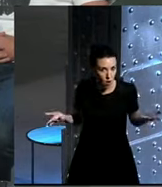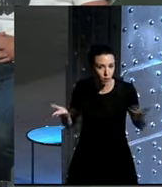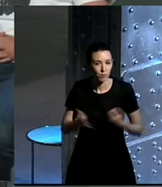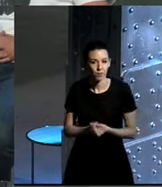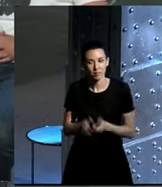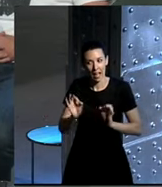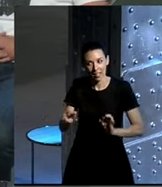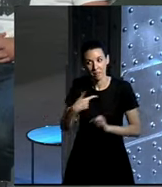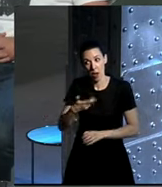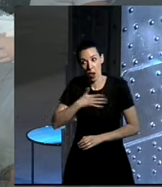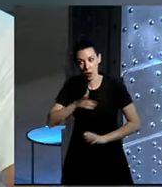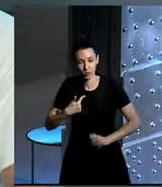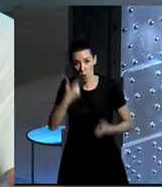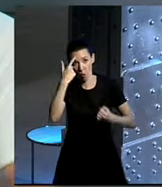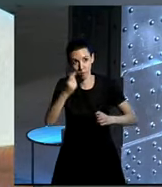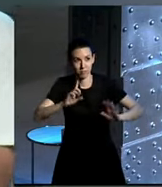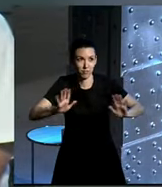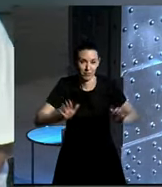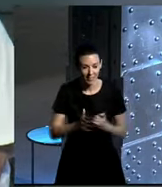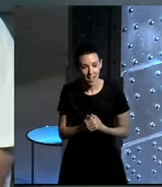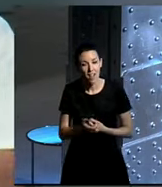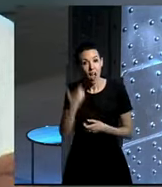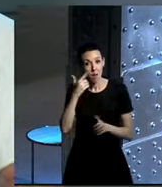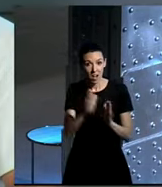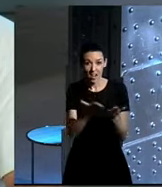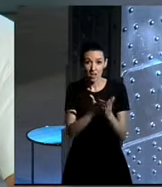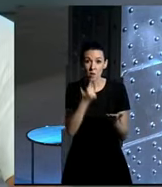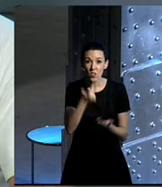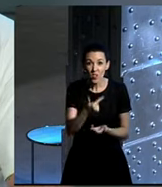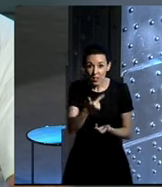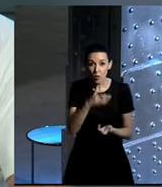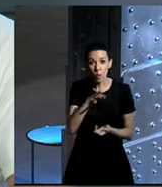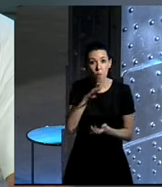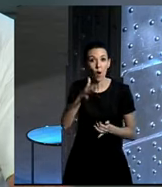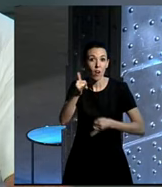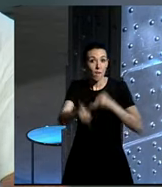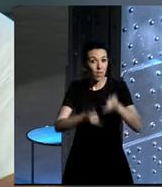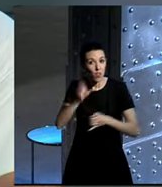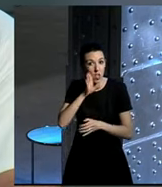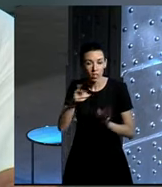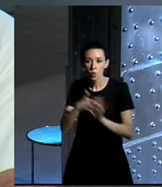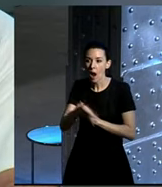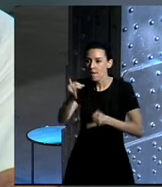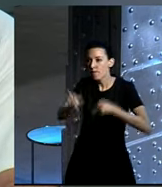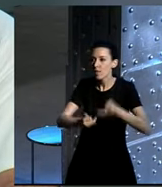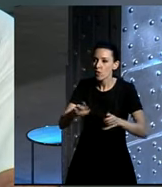Iba por ahí, pero no he querido. Bueno, esto sale en el libro porque la bici, como te he dicho antes... La bici como